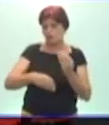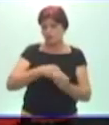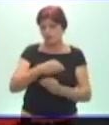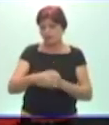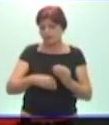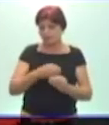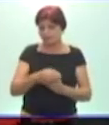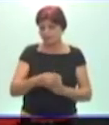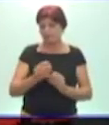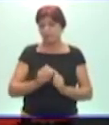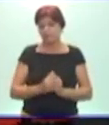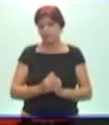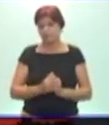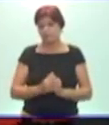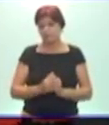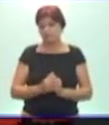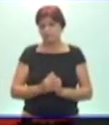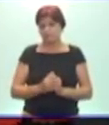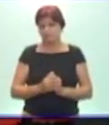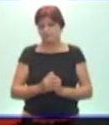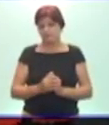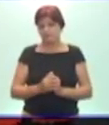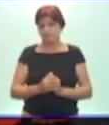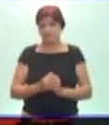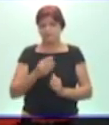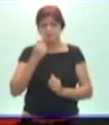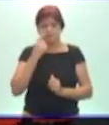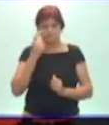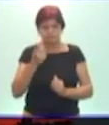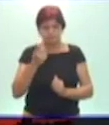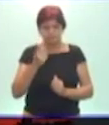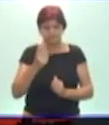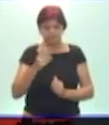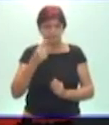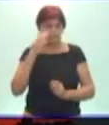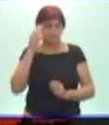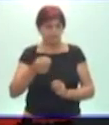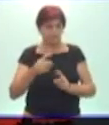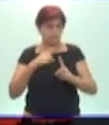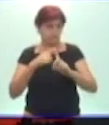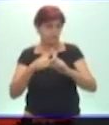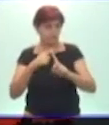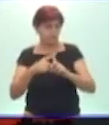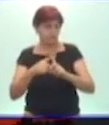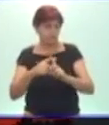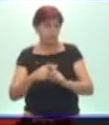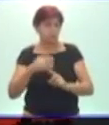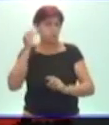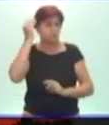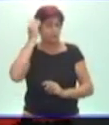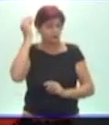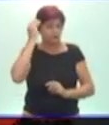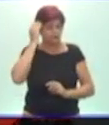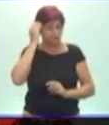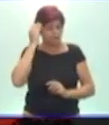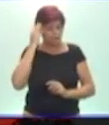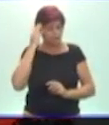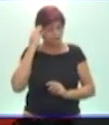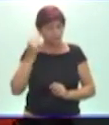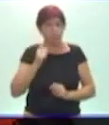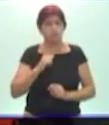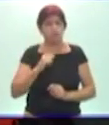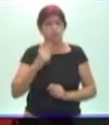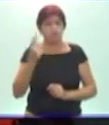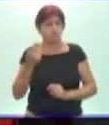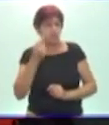pero además haciendo una valoración y revelando desde lo positivo, él ha aprendido a ser más cauteloso, a ser